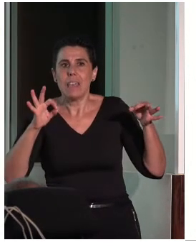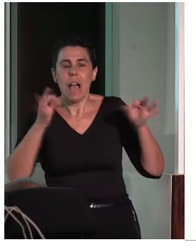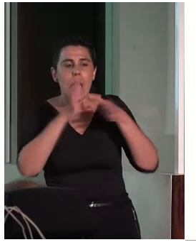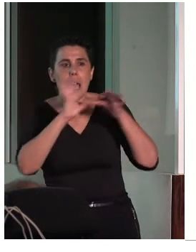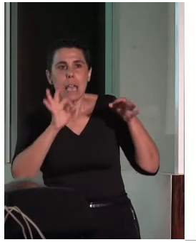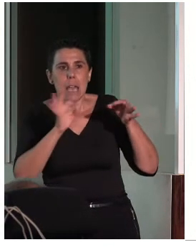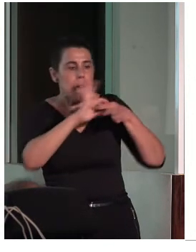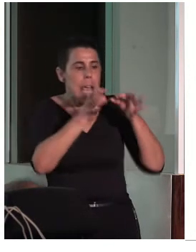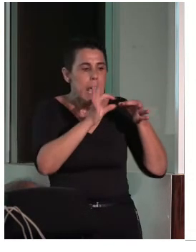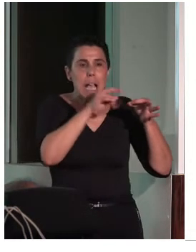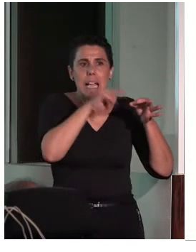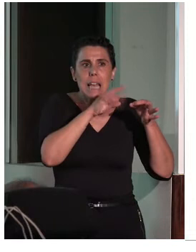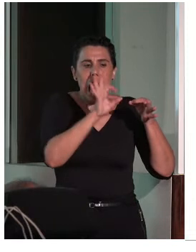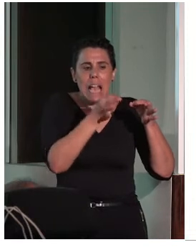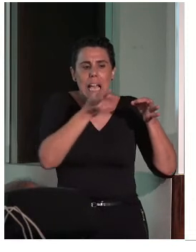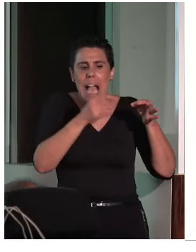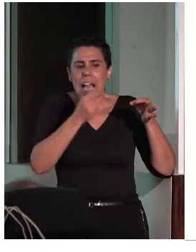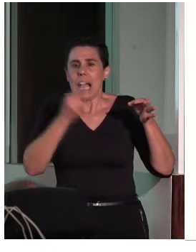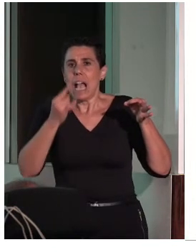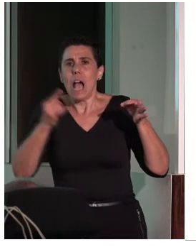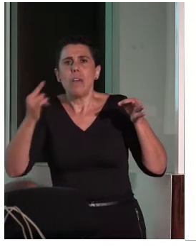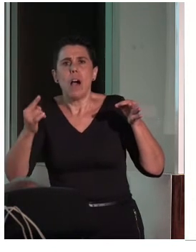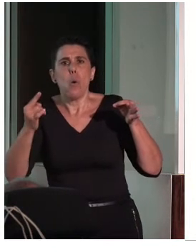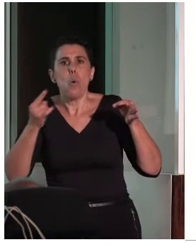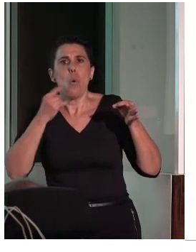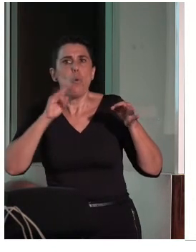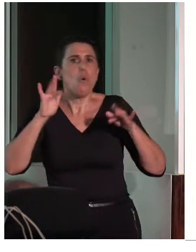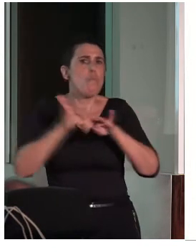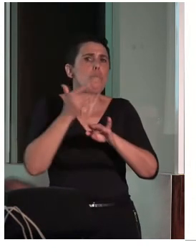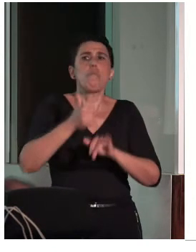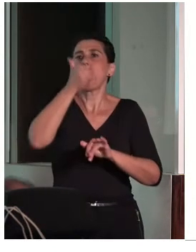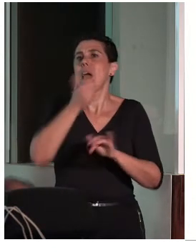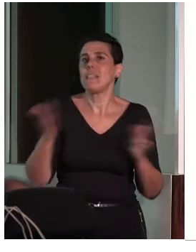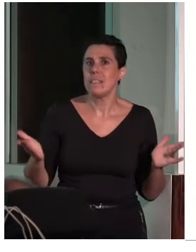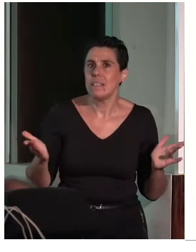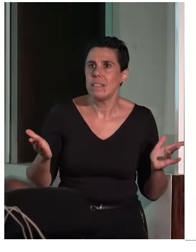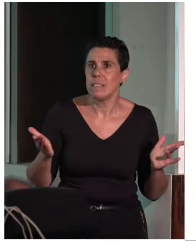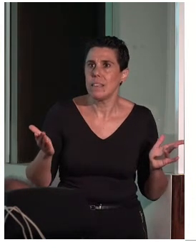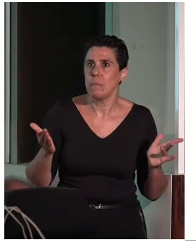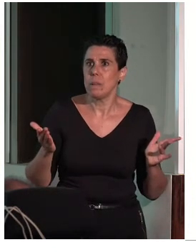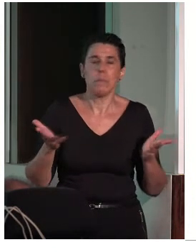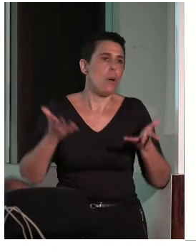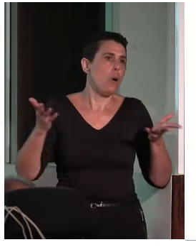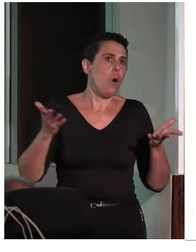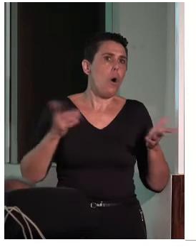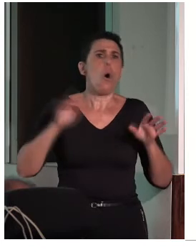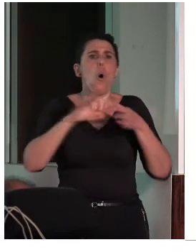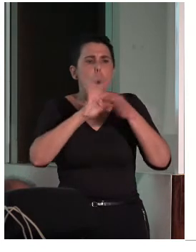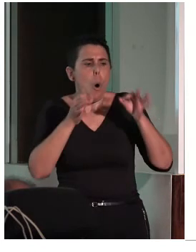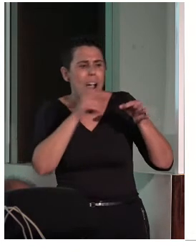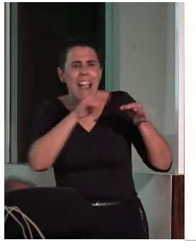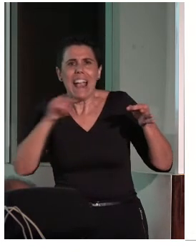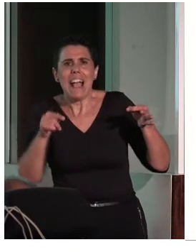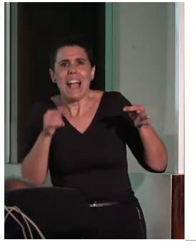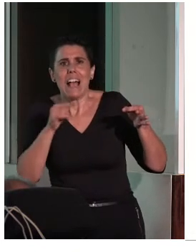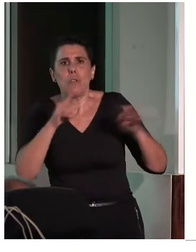elementos más sensibles, aquellos elementos que pueden ser más problemáticos a la hora